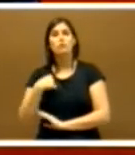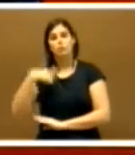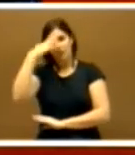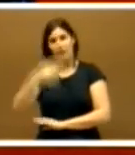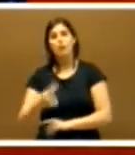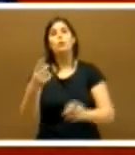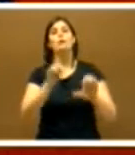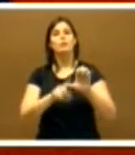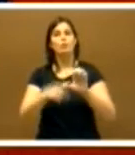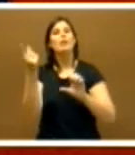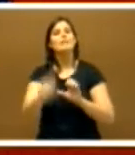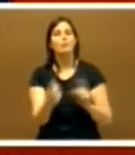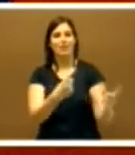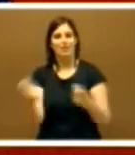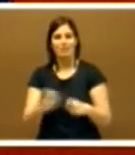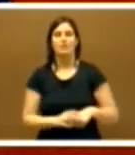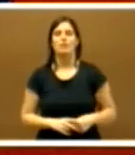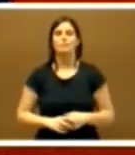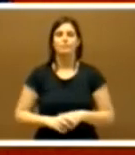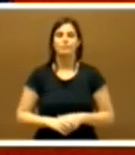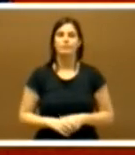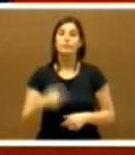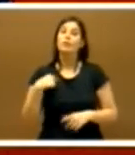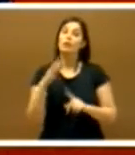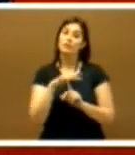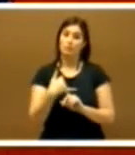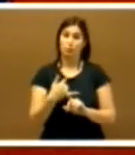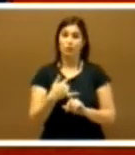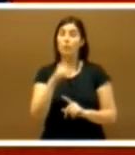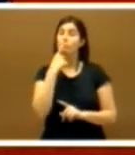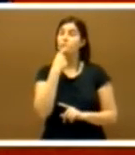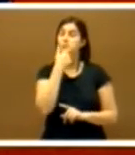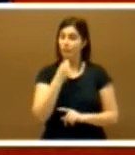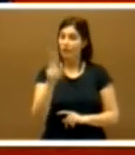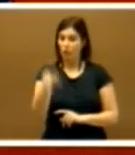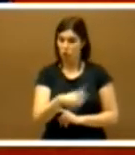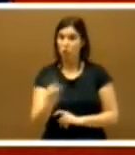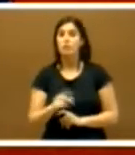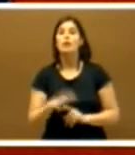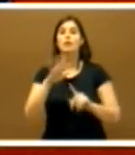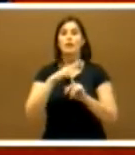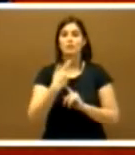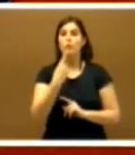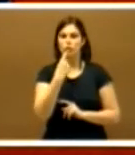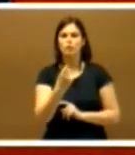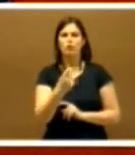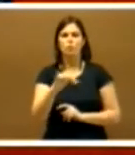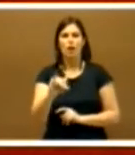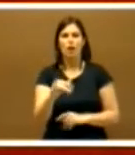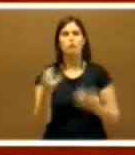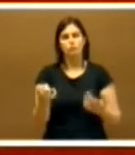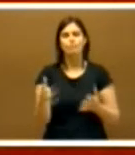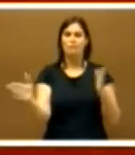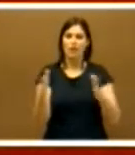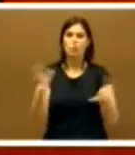necesita. La situación no es fácil, la situación es complicada, son tiempos de cambio,